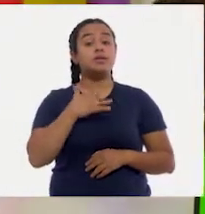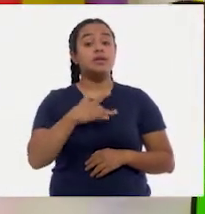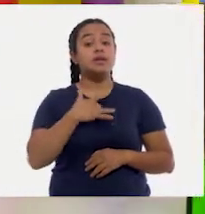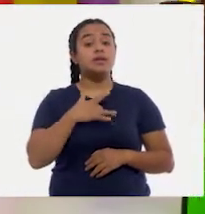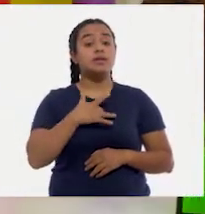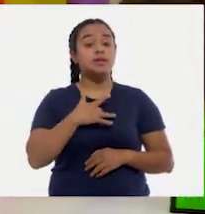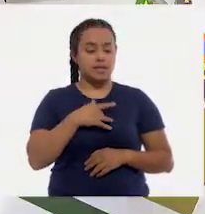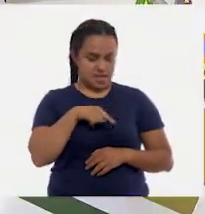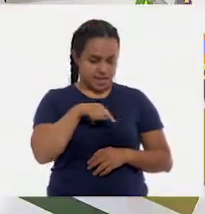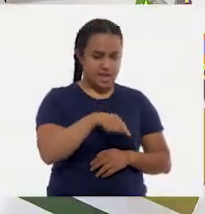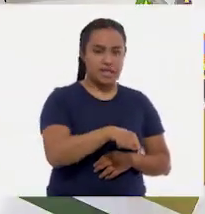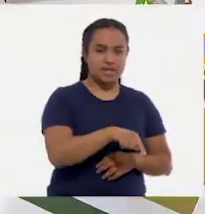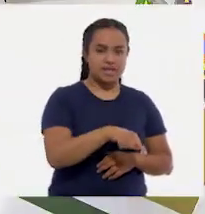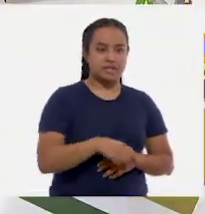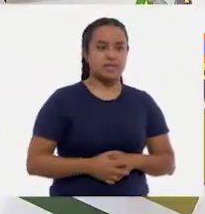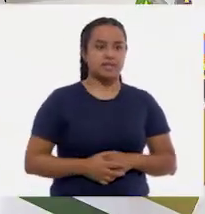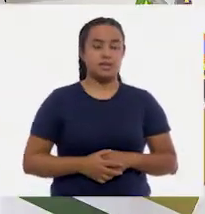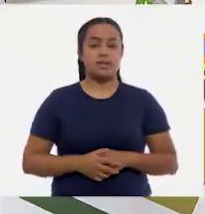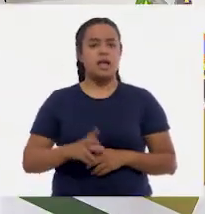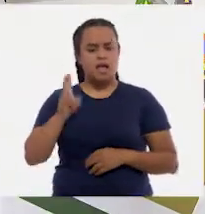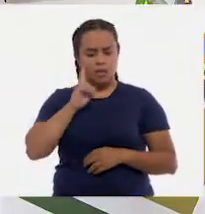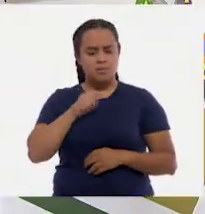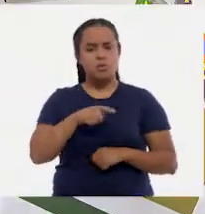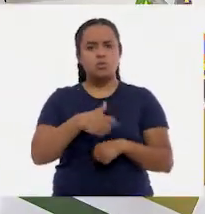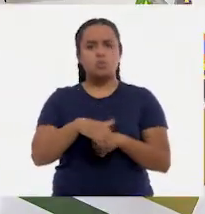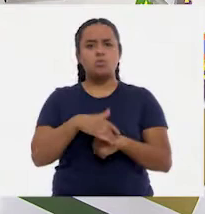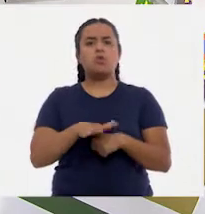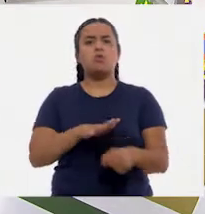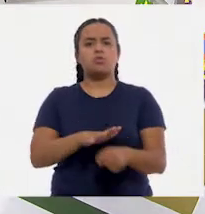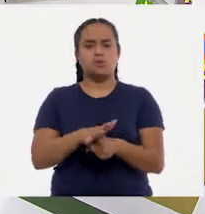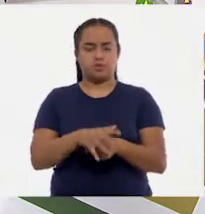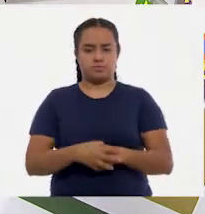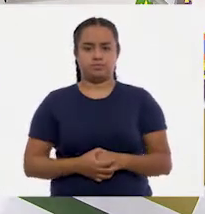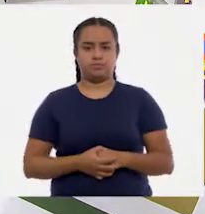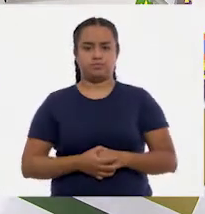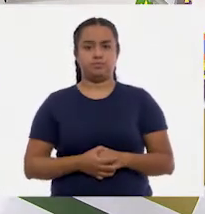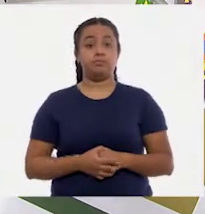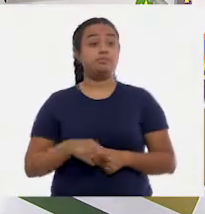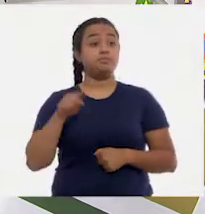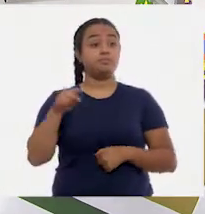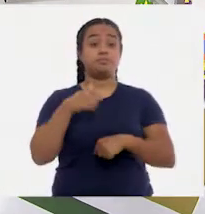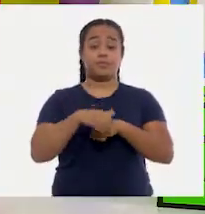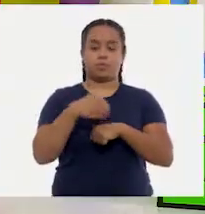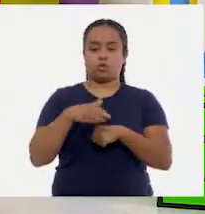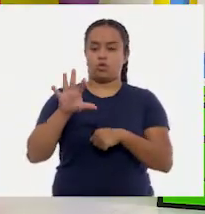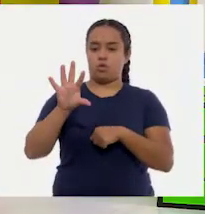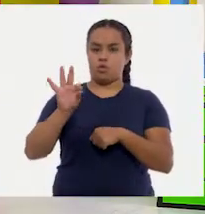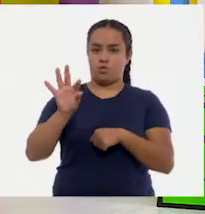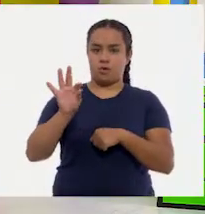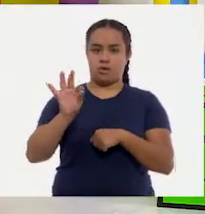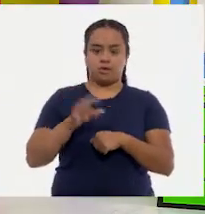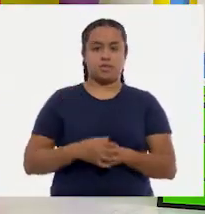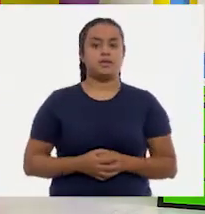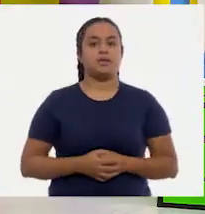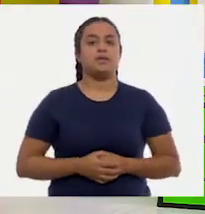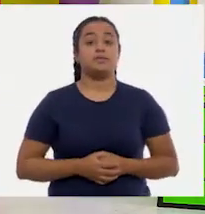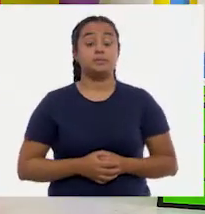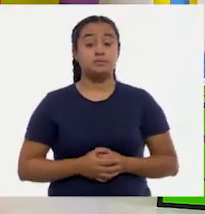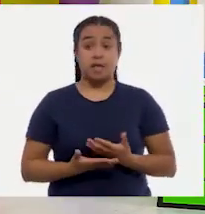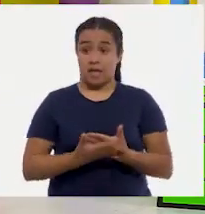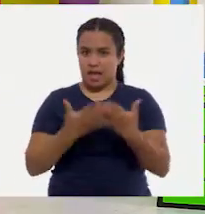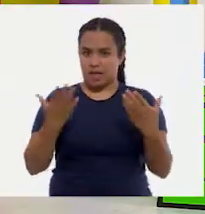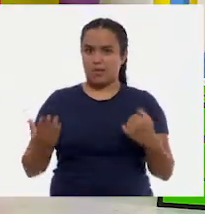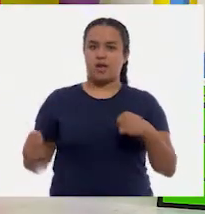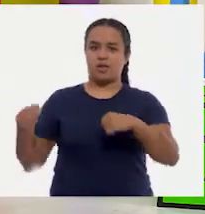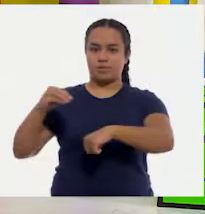este? A ver, vamos a ver qué número es. El número cuarenta. Cuarenta. Vamos a